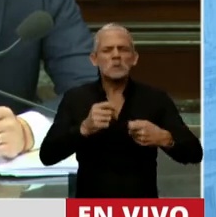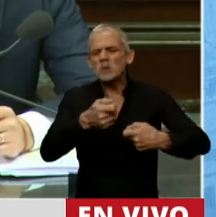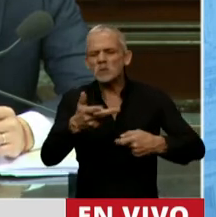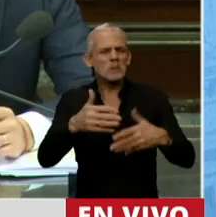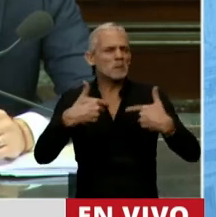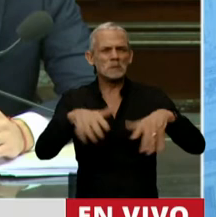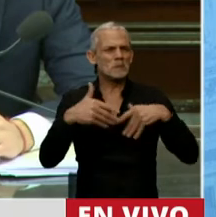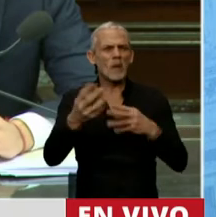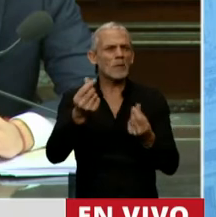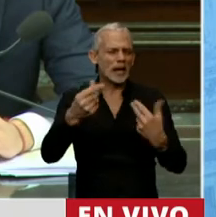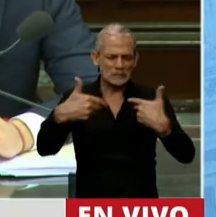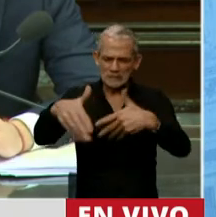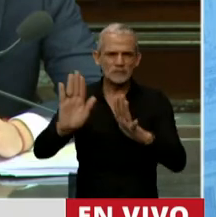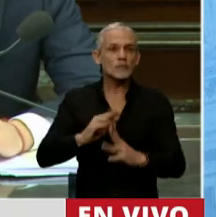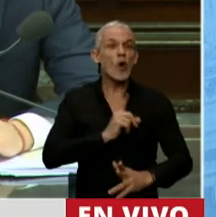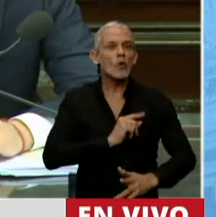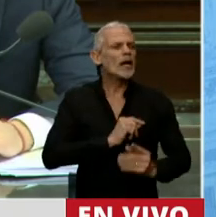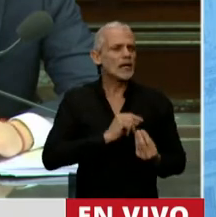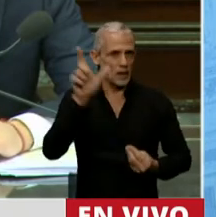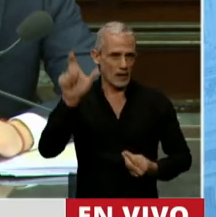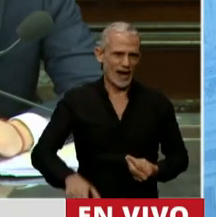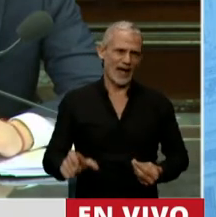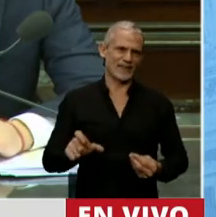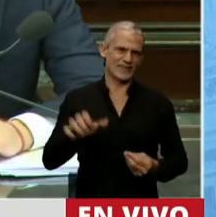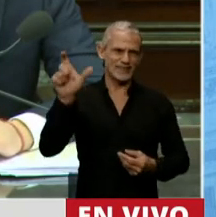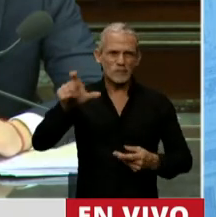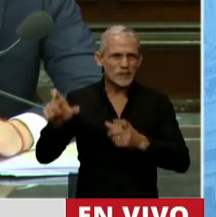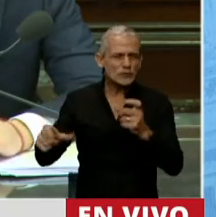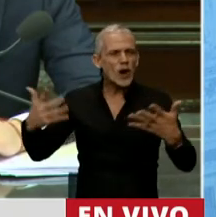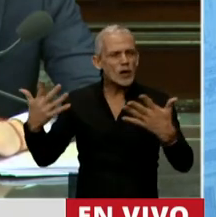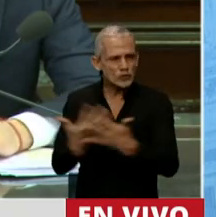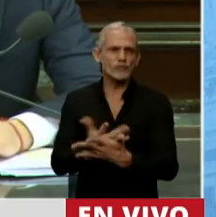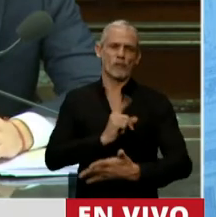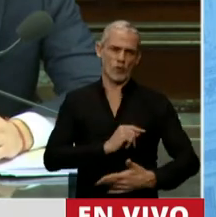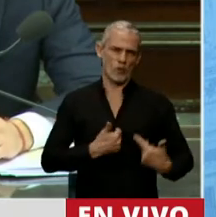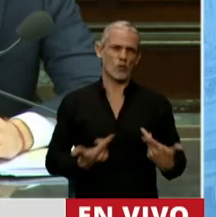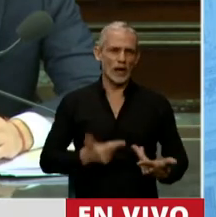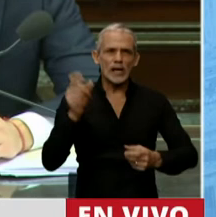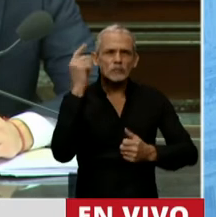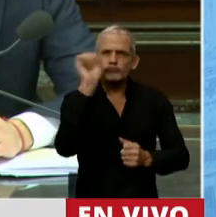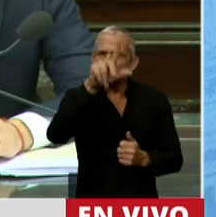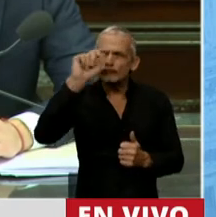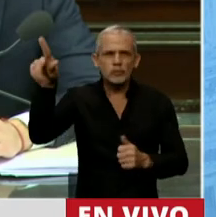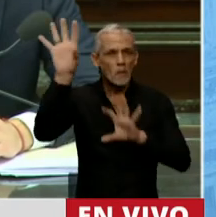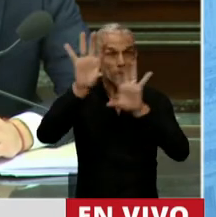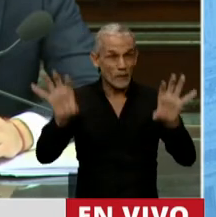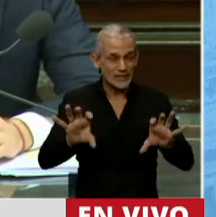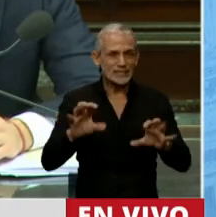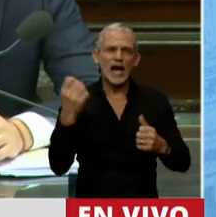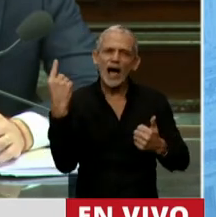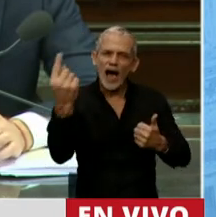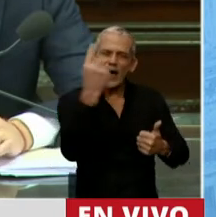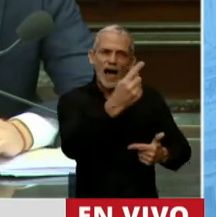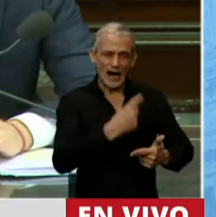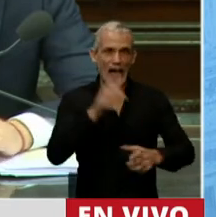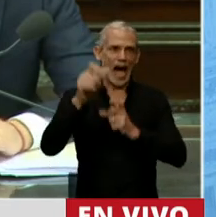cifras. Nos duele la gente, nos duele lo que sufre y, por supuesto, en cada provincia y en cada lugar de nuestro país hay